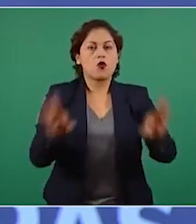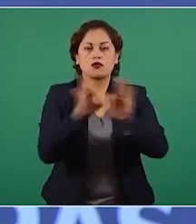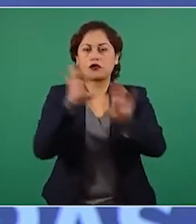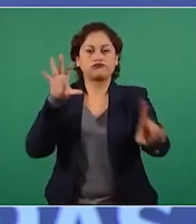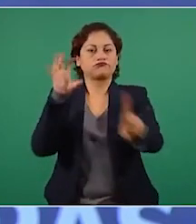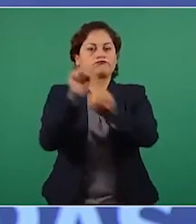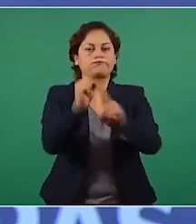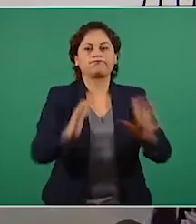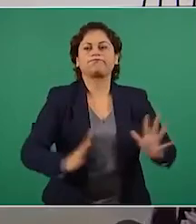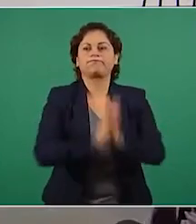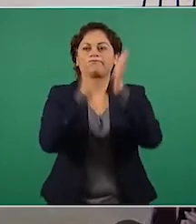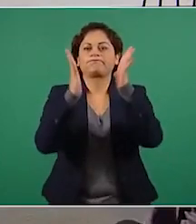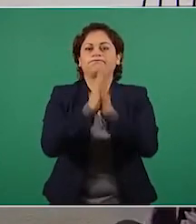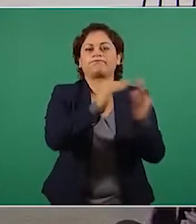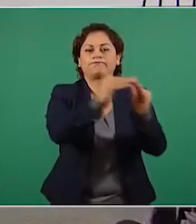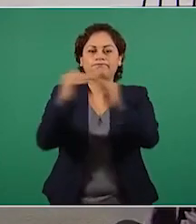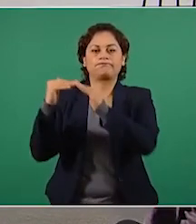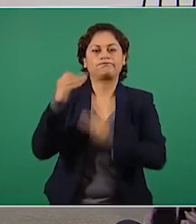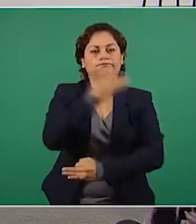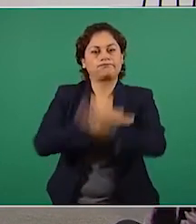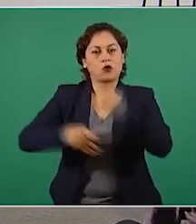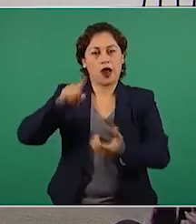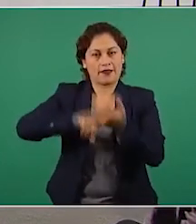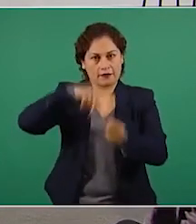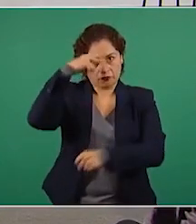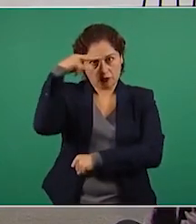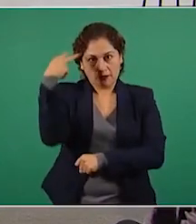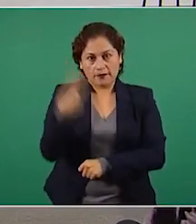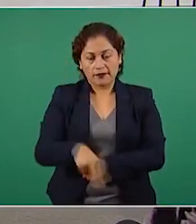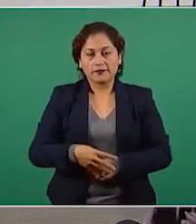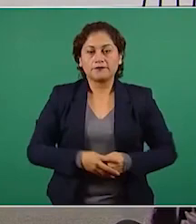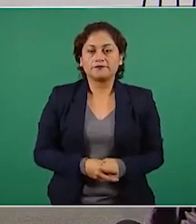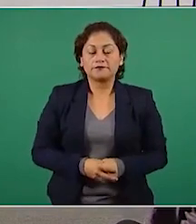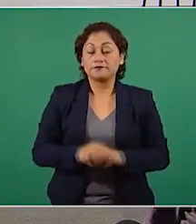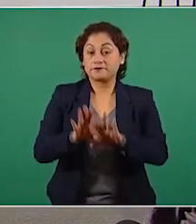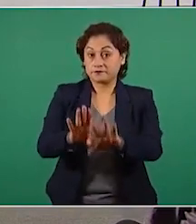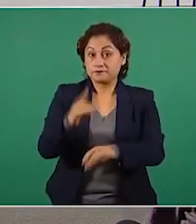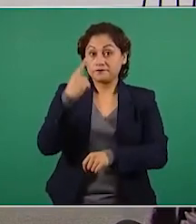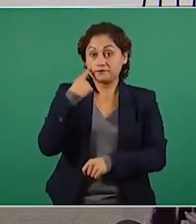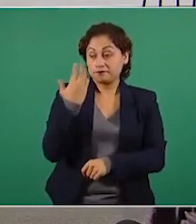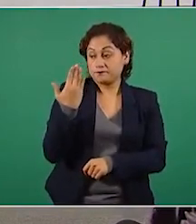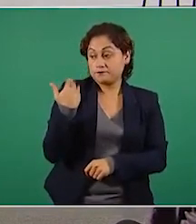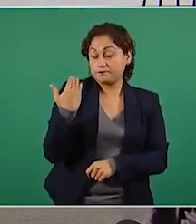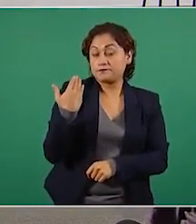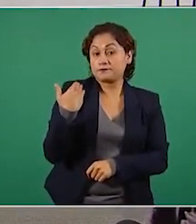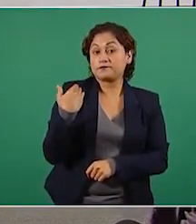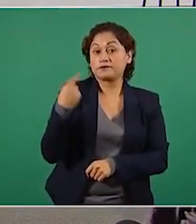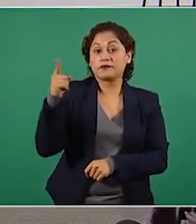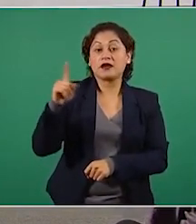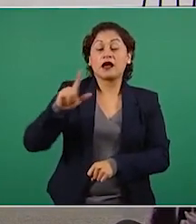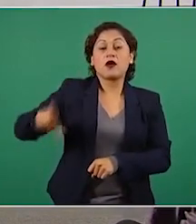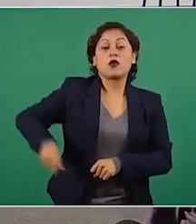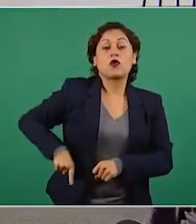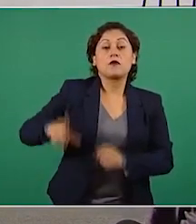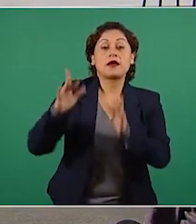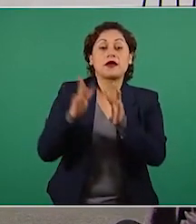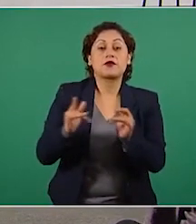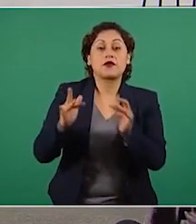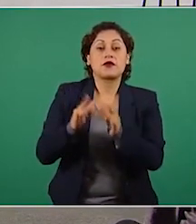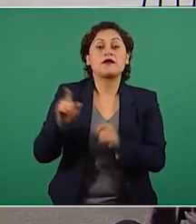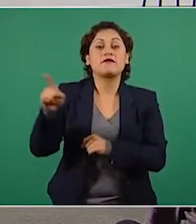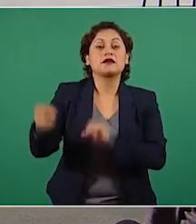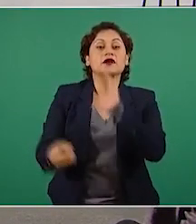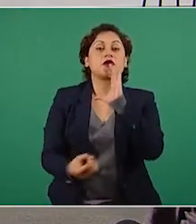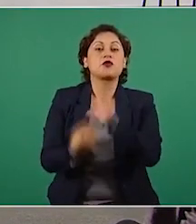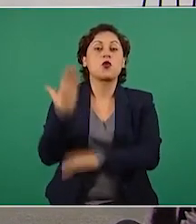Y para confirmarlo, basta señalar que hace unos días el Gobierno de Francia anunció la creación de una agencia oficial